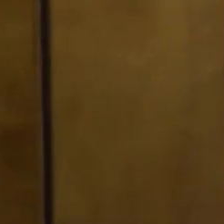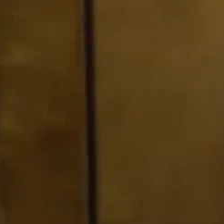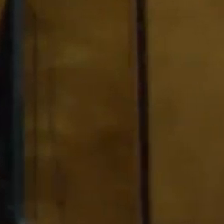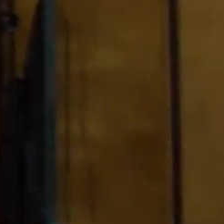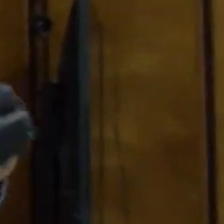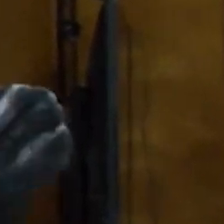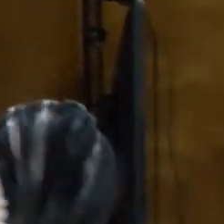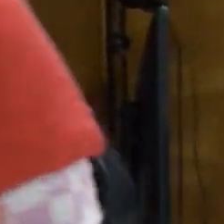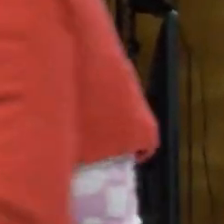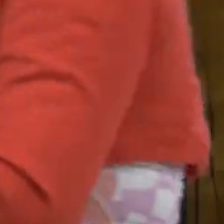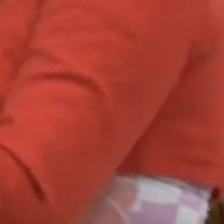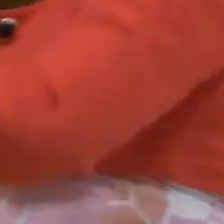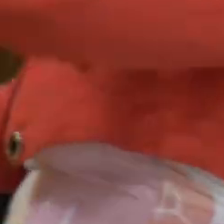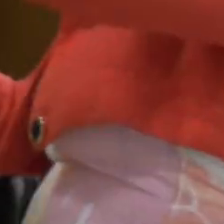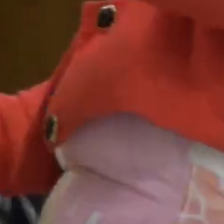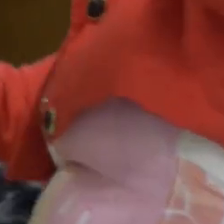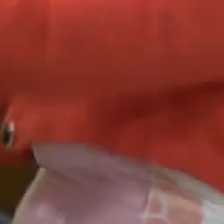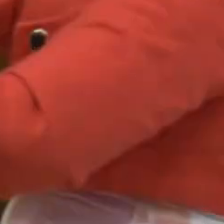tienes que dejar, déjate tú ahí.